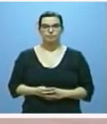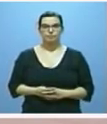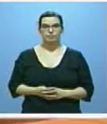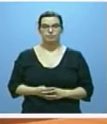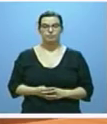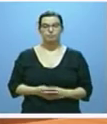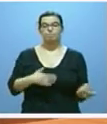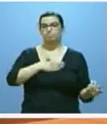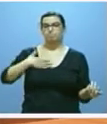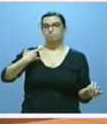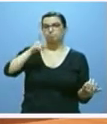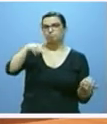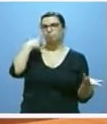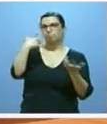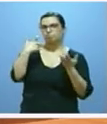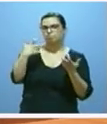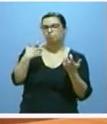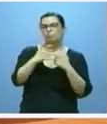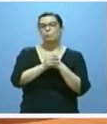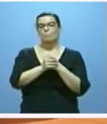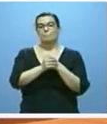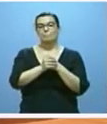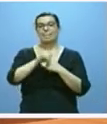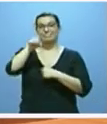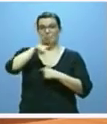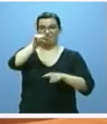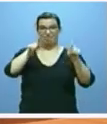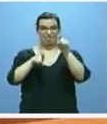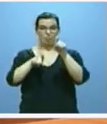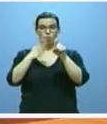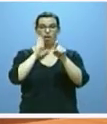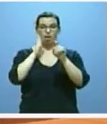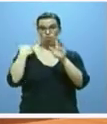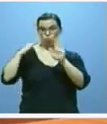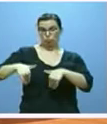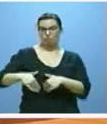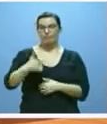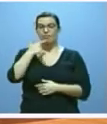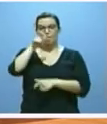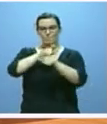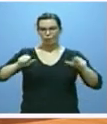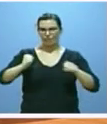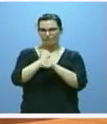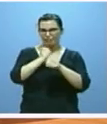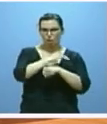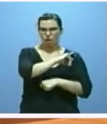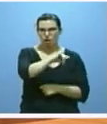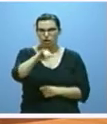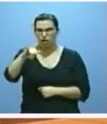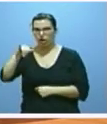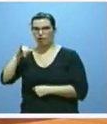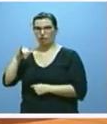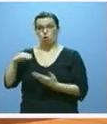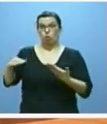Quiero también destacar cómo, según la misma última EPA, de todos los ocupados asalariados existentes en la